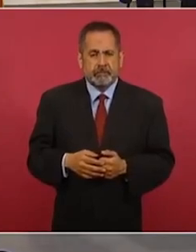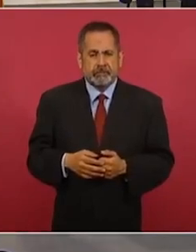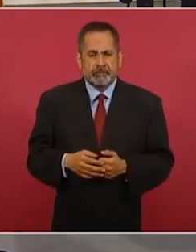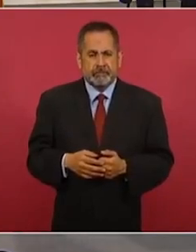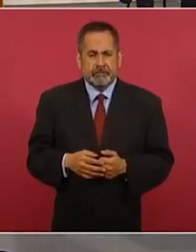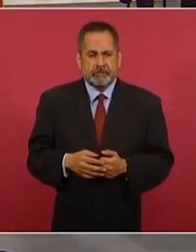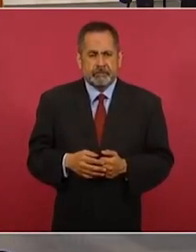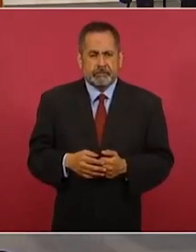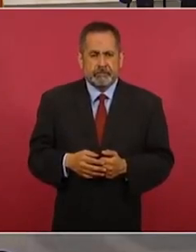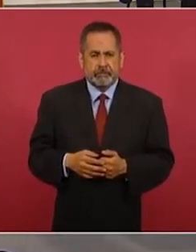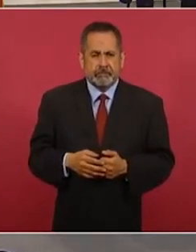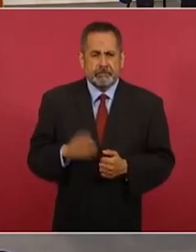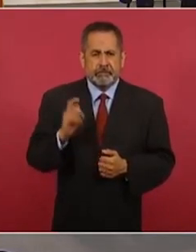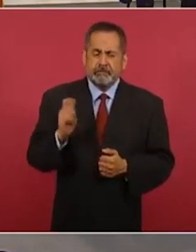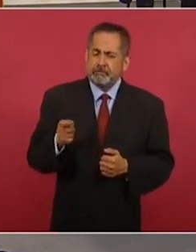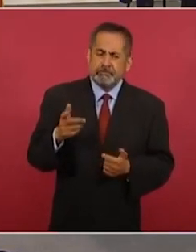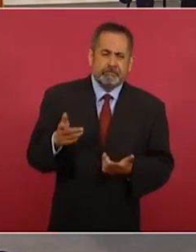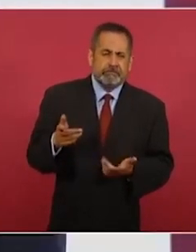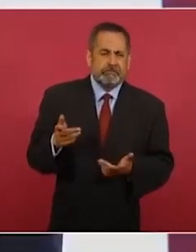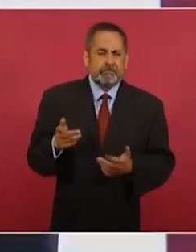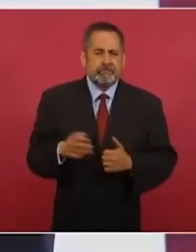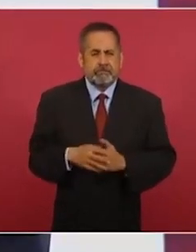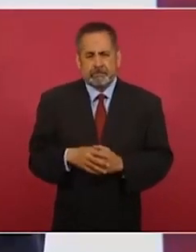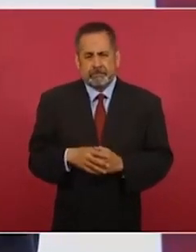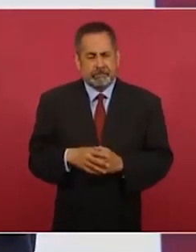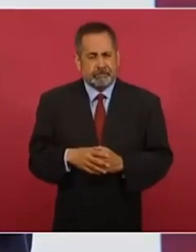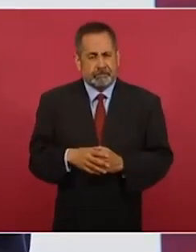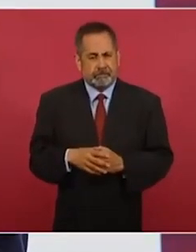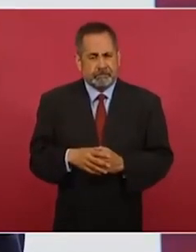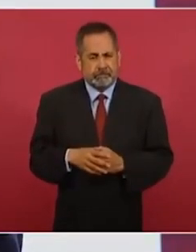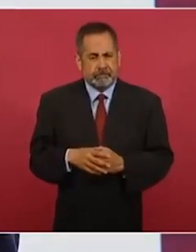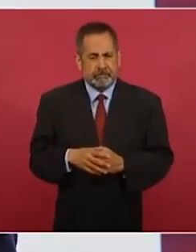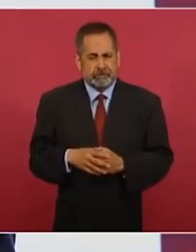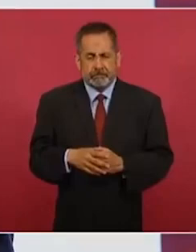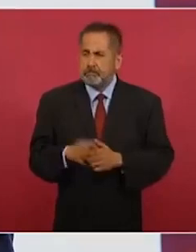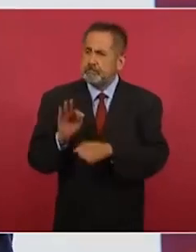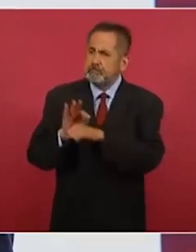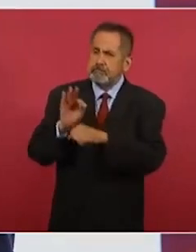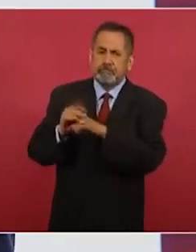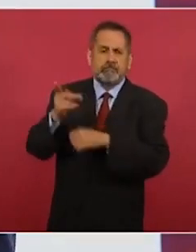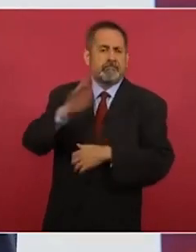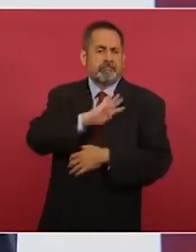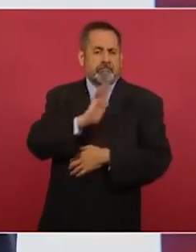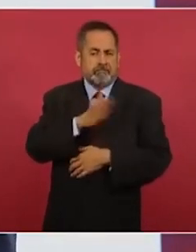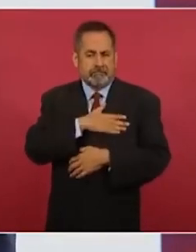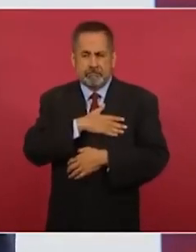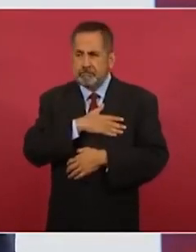de traer a los españoles republicanos